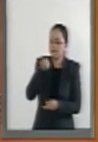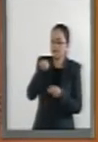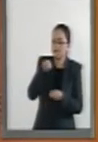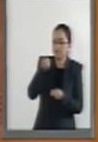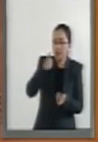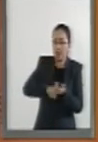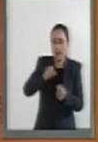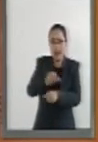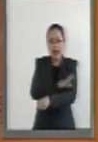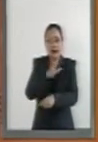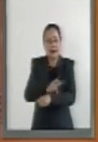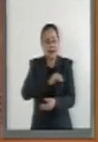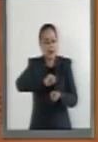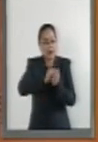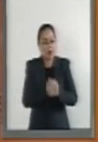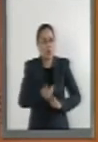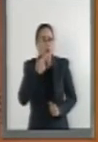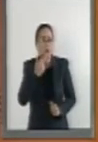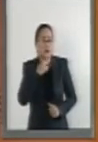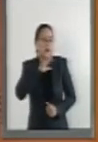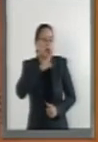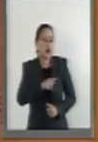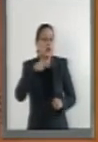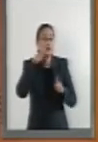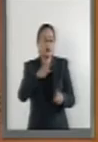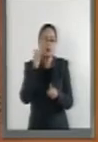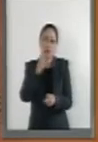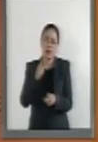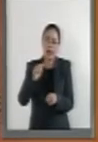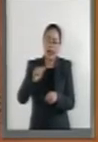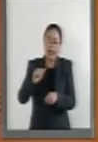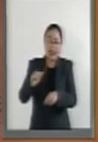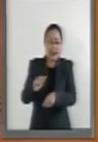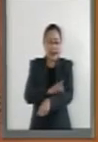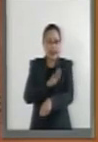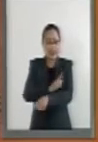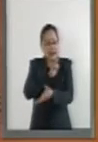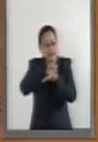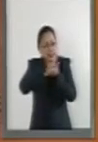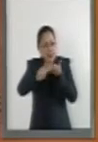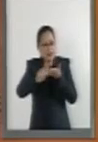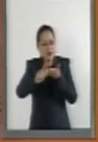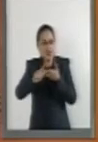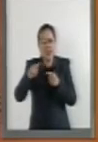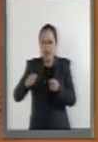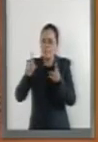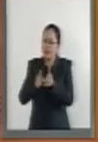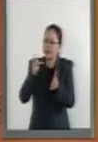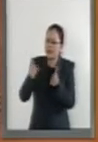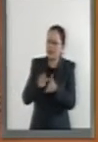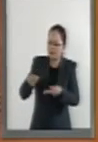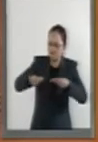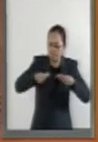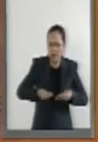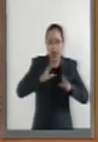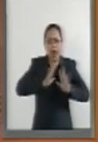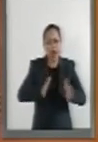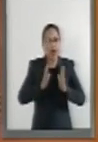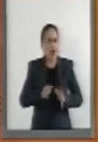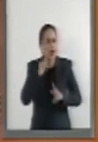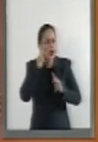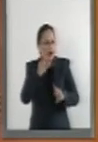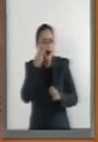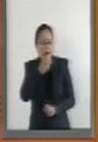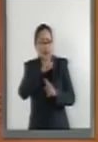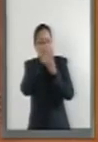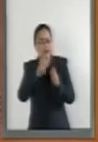de la energía, así como las obligaciones en materia de energías limpias que tanto se han abordado en temas aquí en esta tribuna y también de